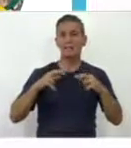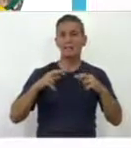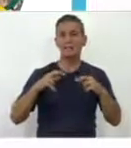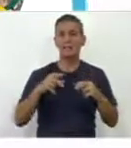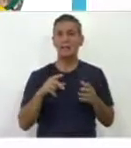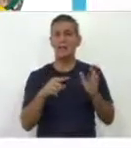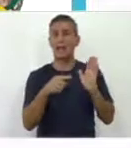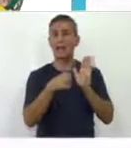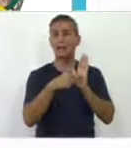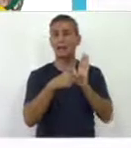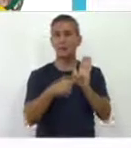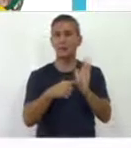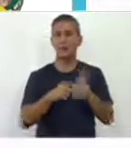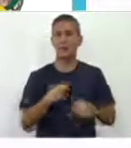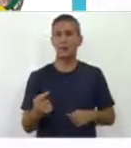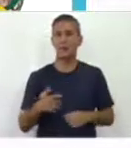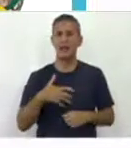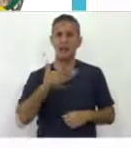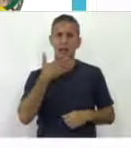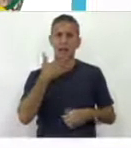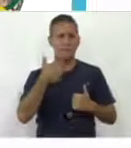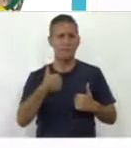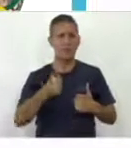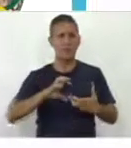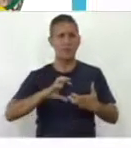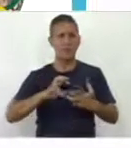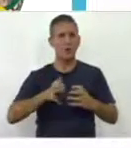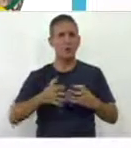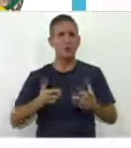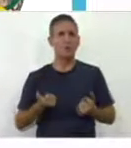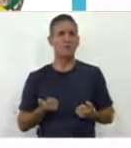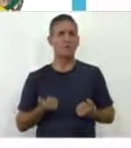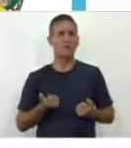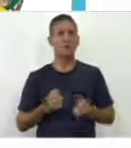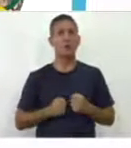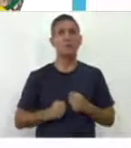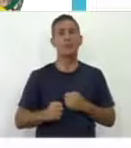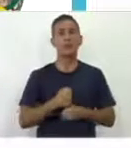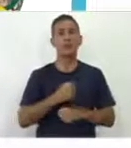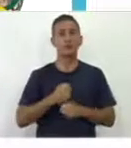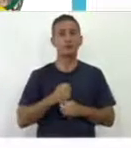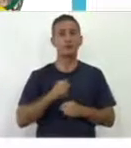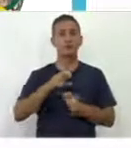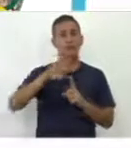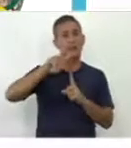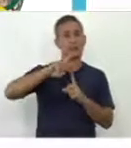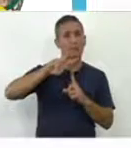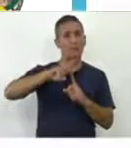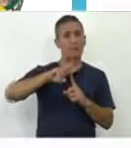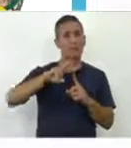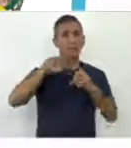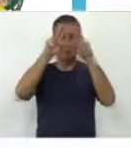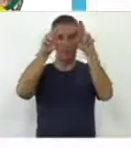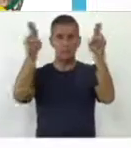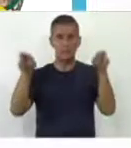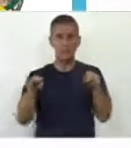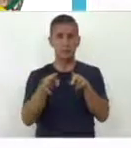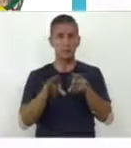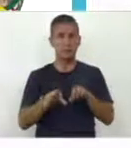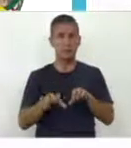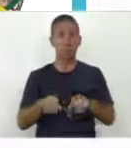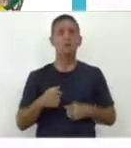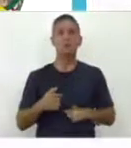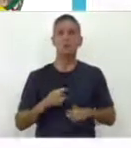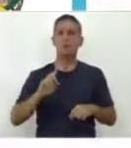maneras y formas de utilizar convenientemente los audiovisuales para beneficiar el